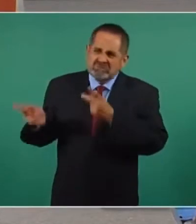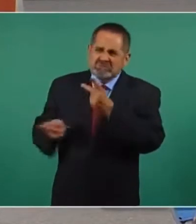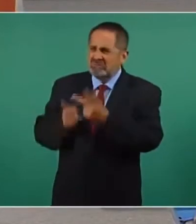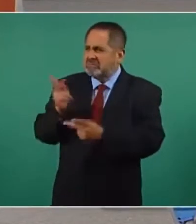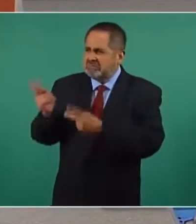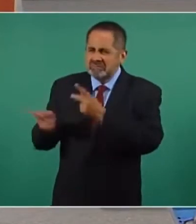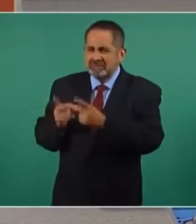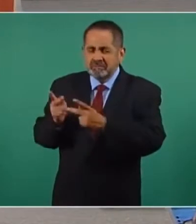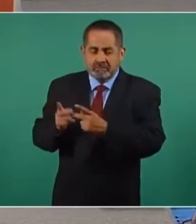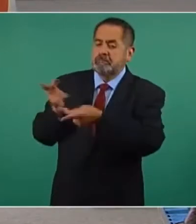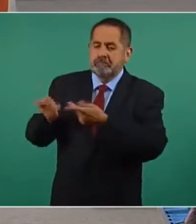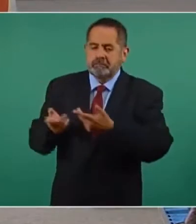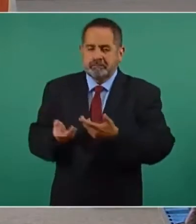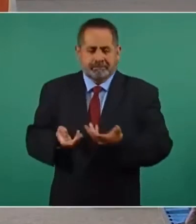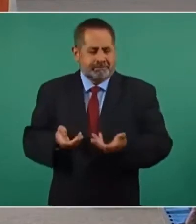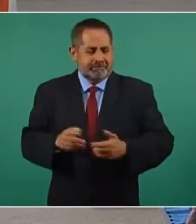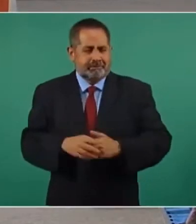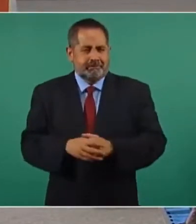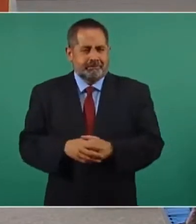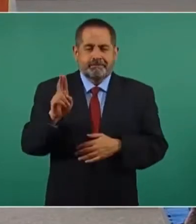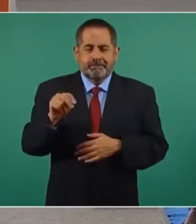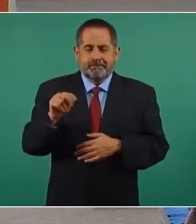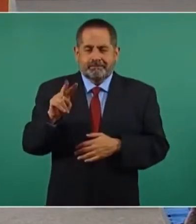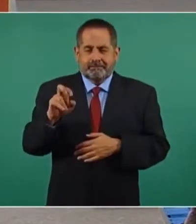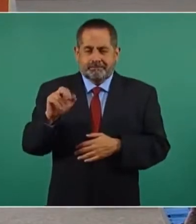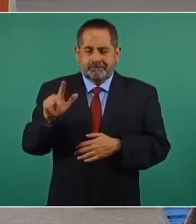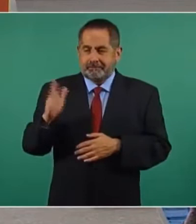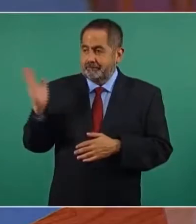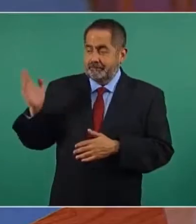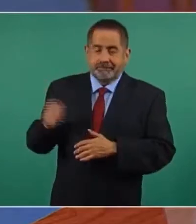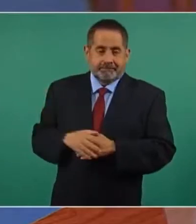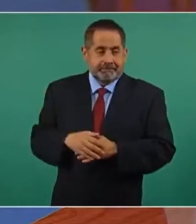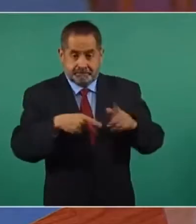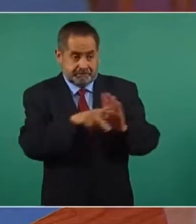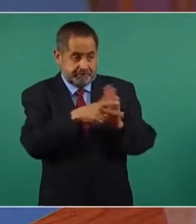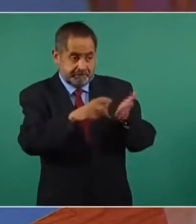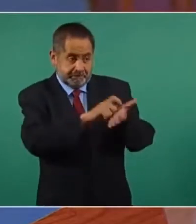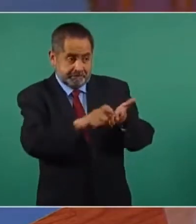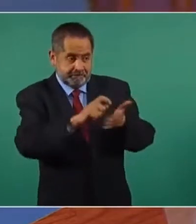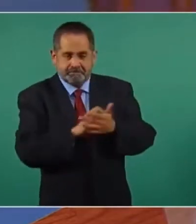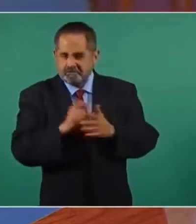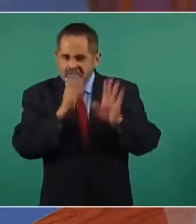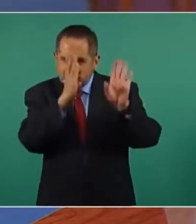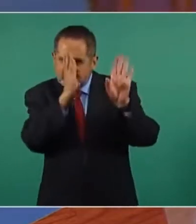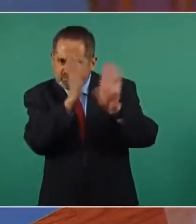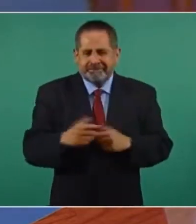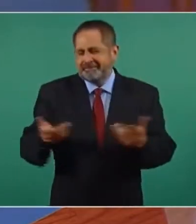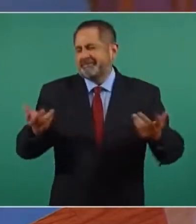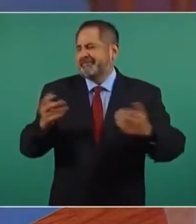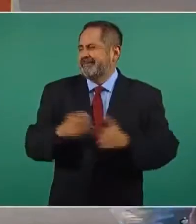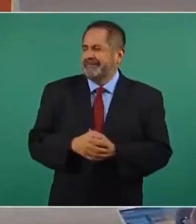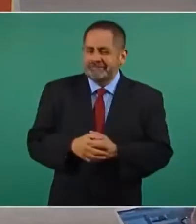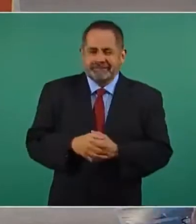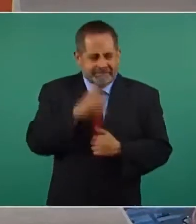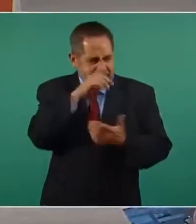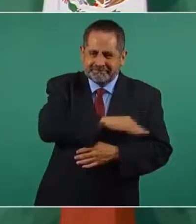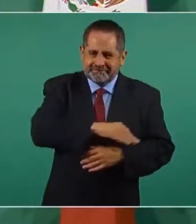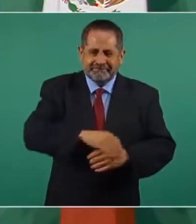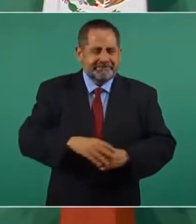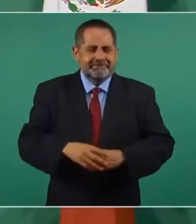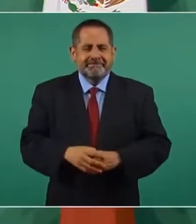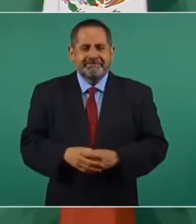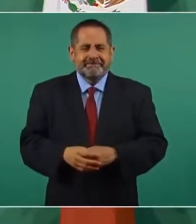sin pruebas. El universal, espionaje a periodistas es para amedrentar. Falso,